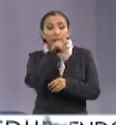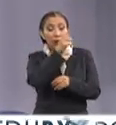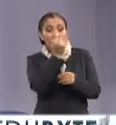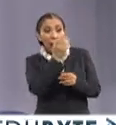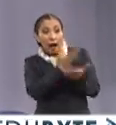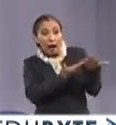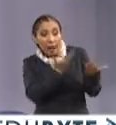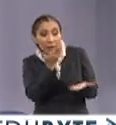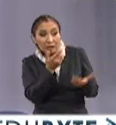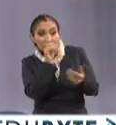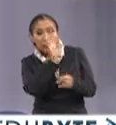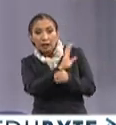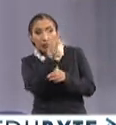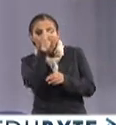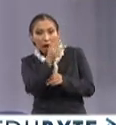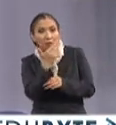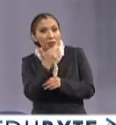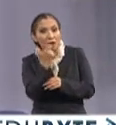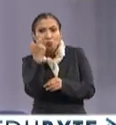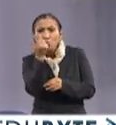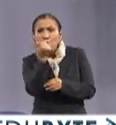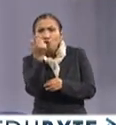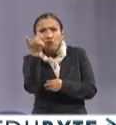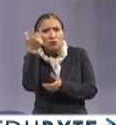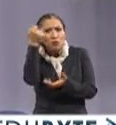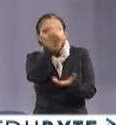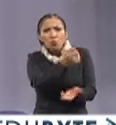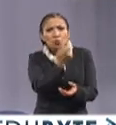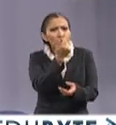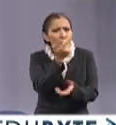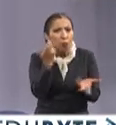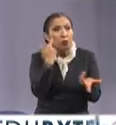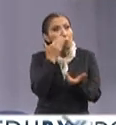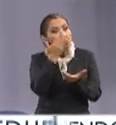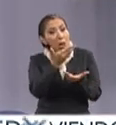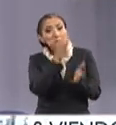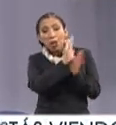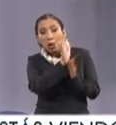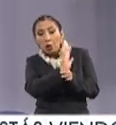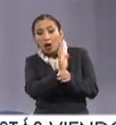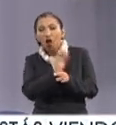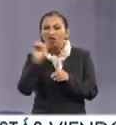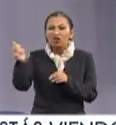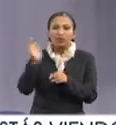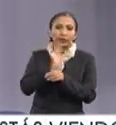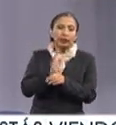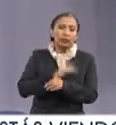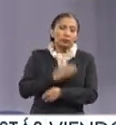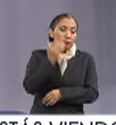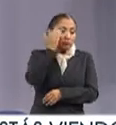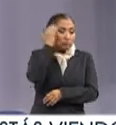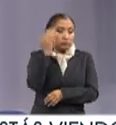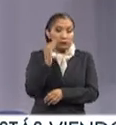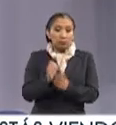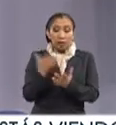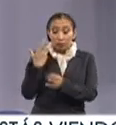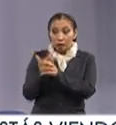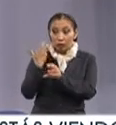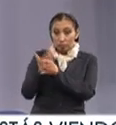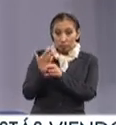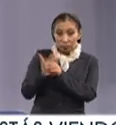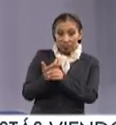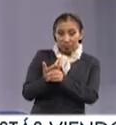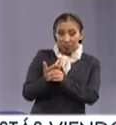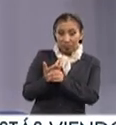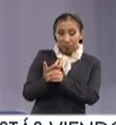repente. Así es. buen cine con poco presupuesto, ¿no? Y hay cine muy malo, por ejemplo, en Estados Unidos,